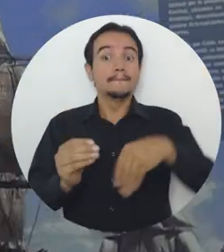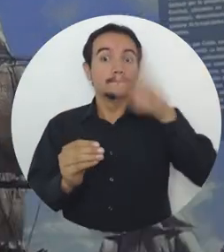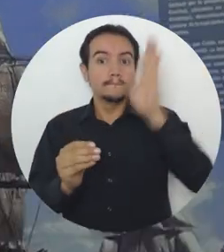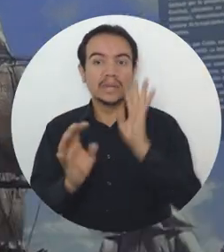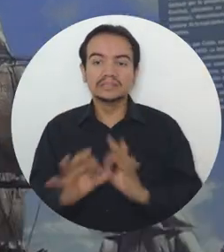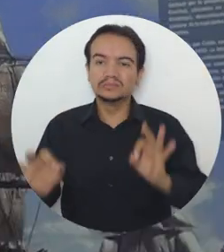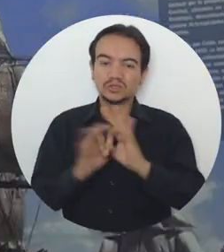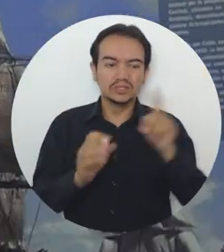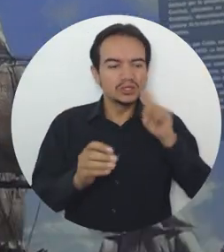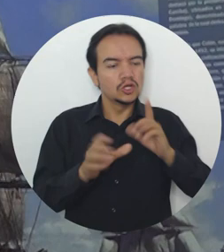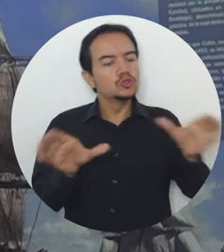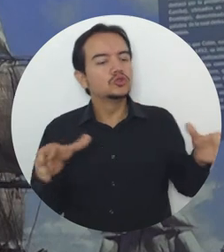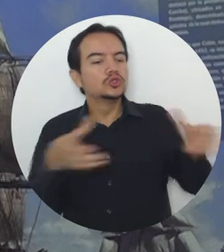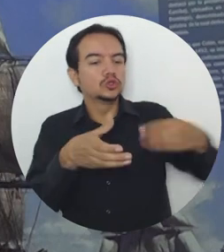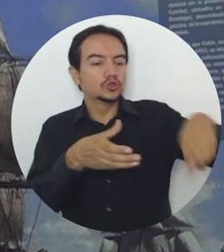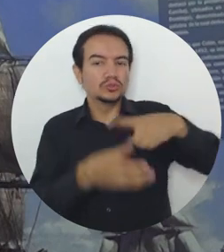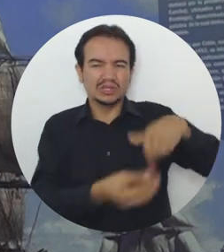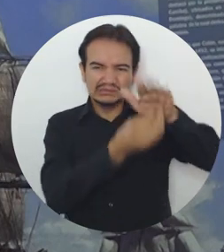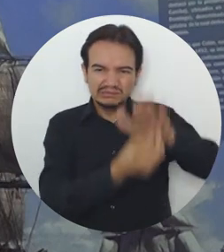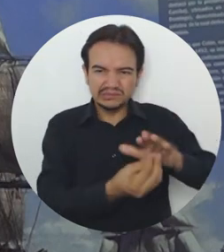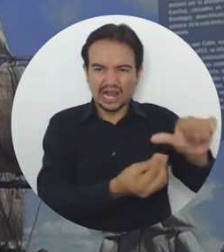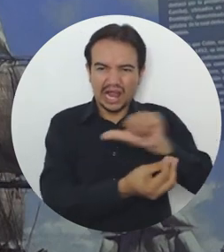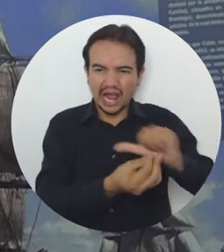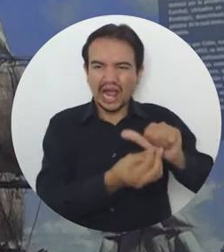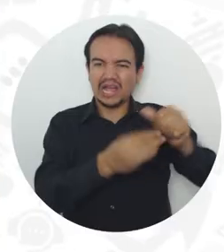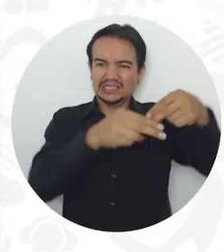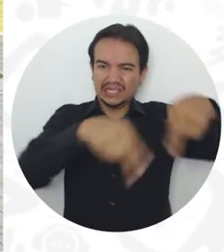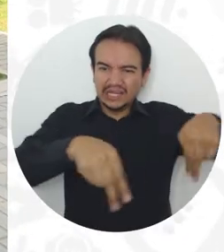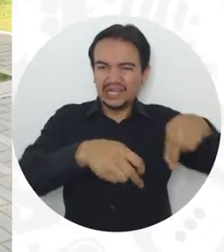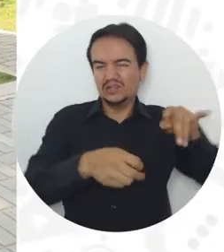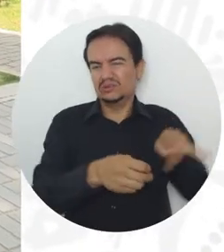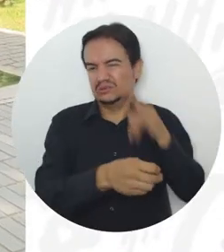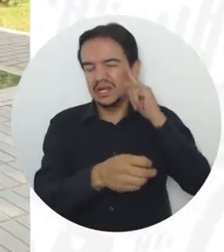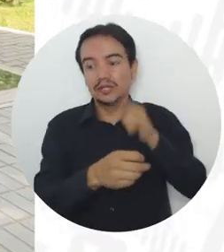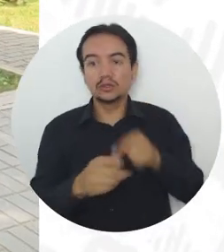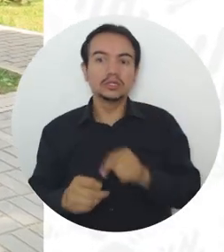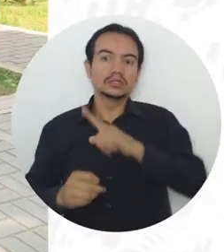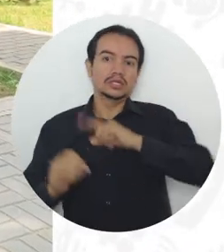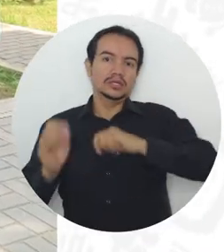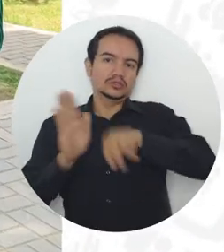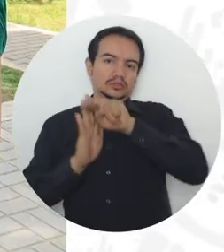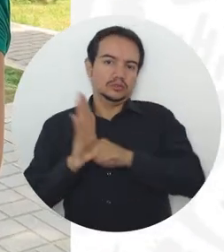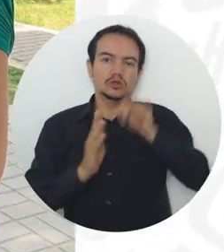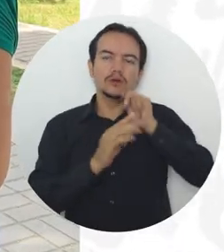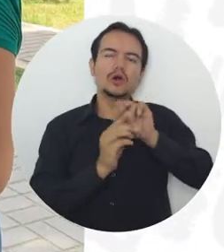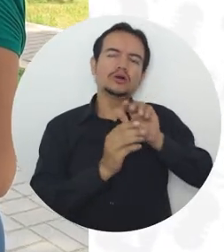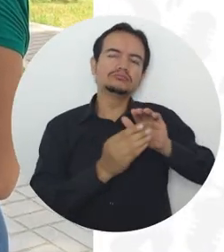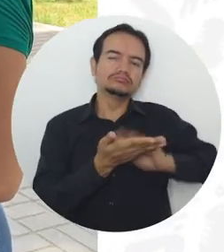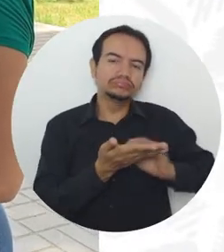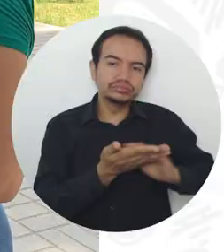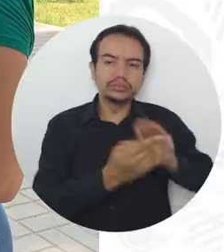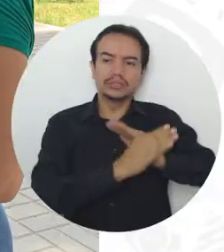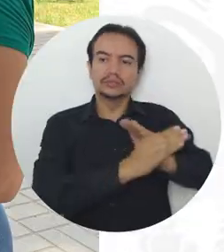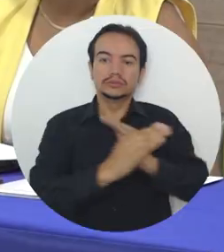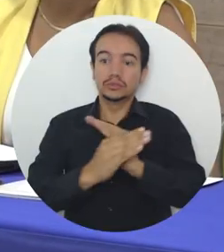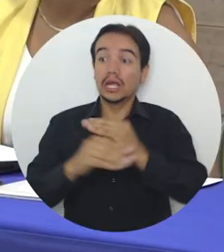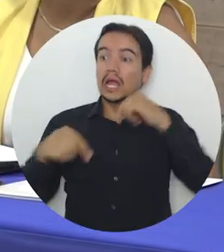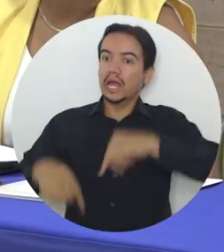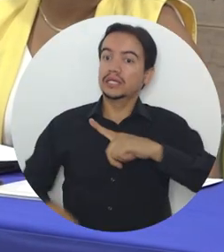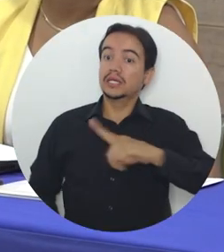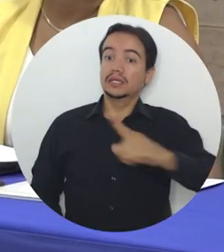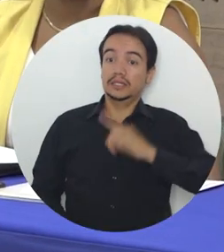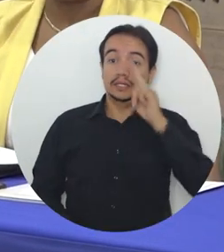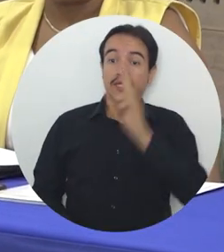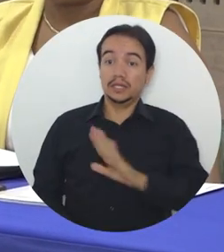implementación del Protocolo de Prevención y Atención en Violencia Basada en Género, en el cual en la universidad es pionera también a nivel nacional. Se adquirieron algunos